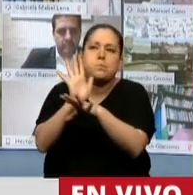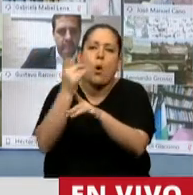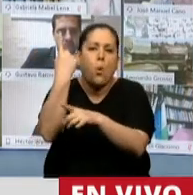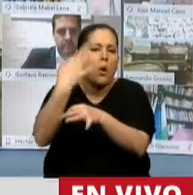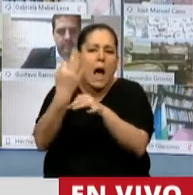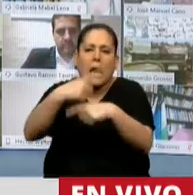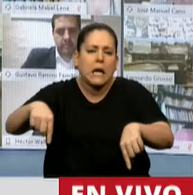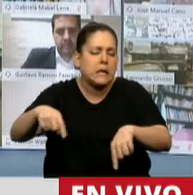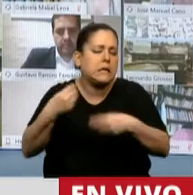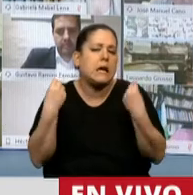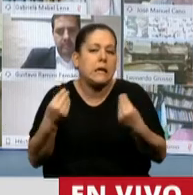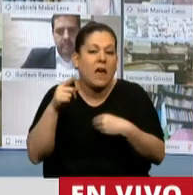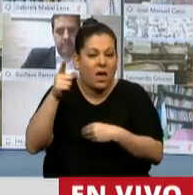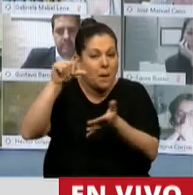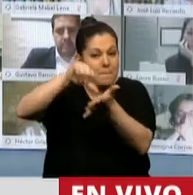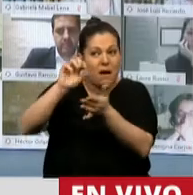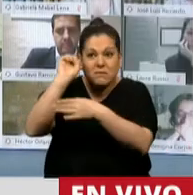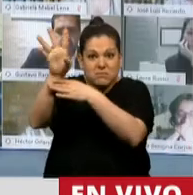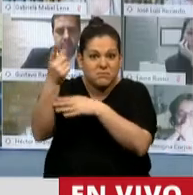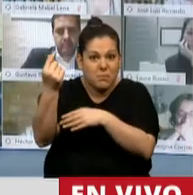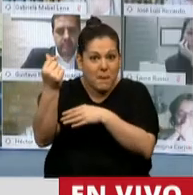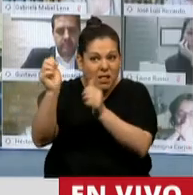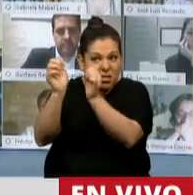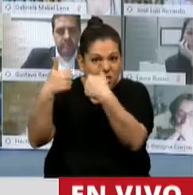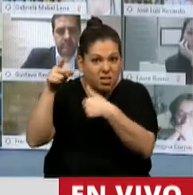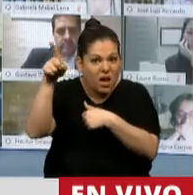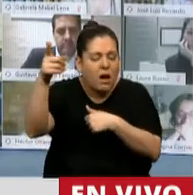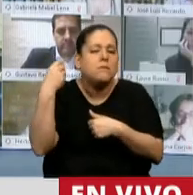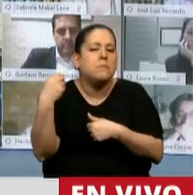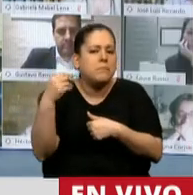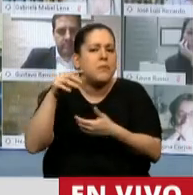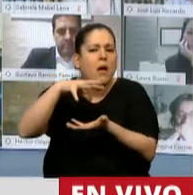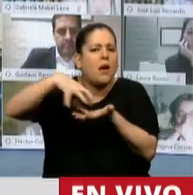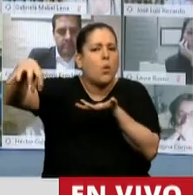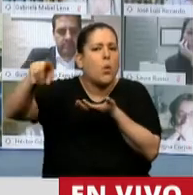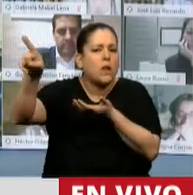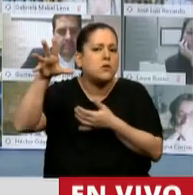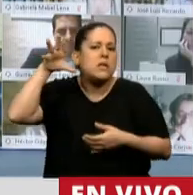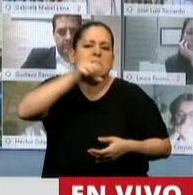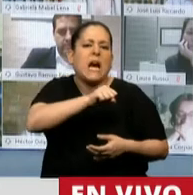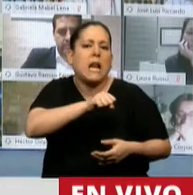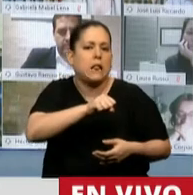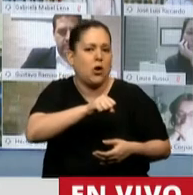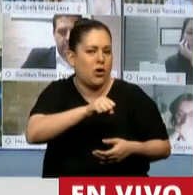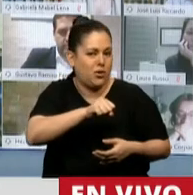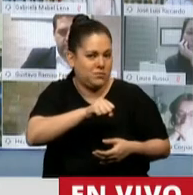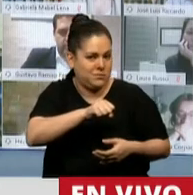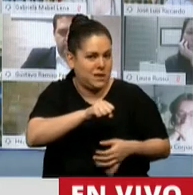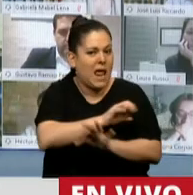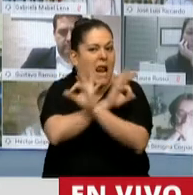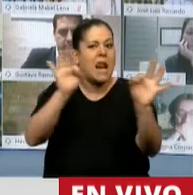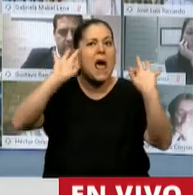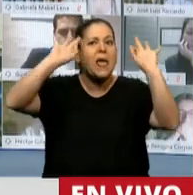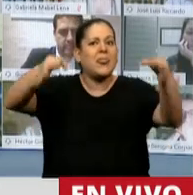gustaría señalarla, tienen como característica el hecho de que son jurisdicciones de secreto. Nadie